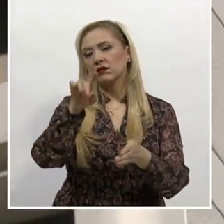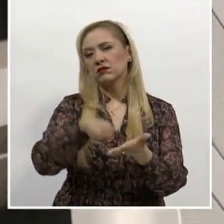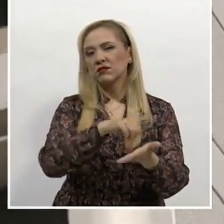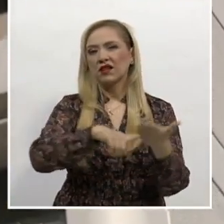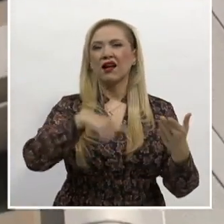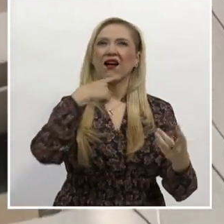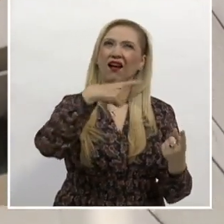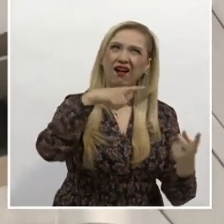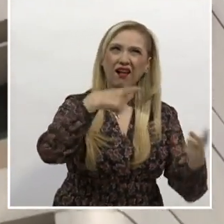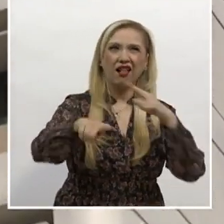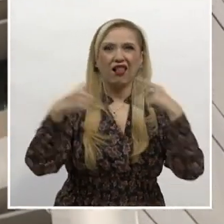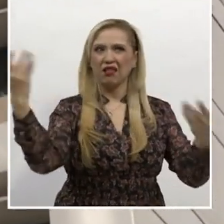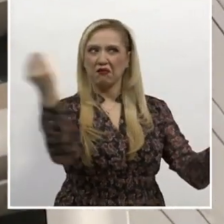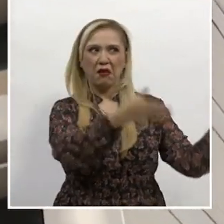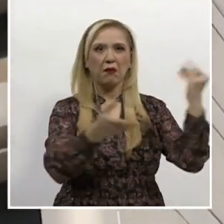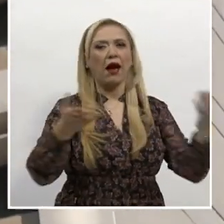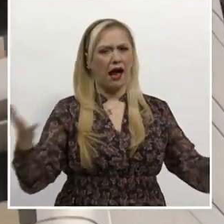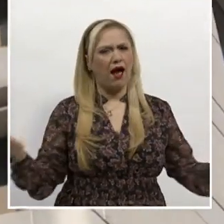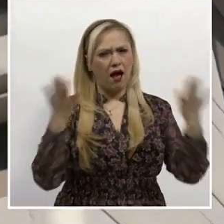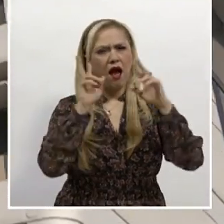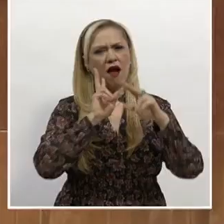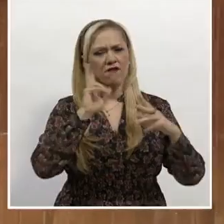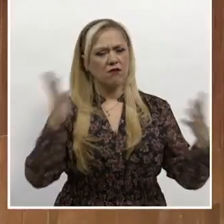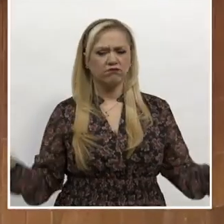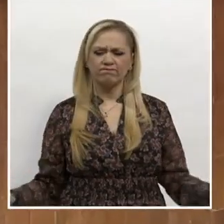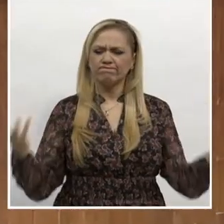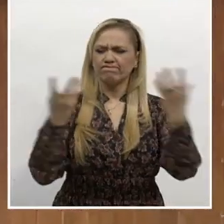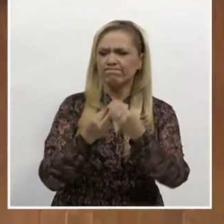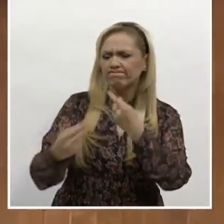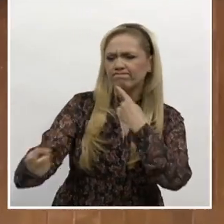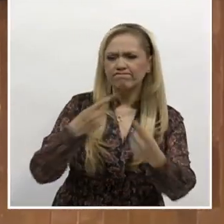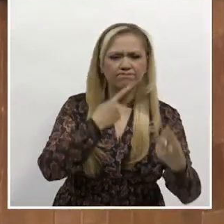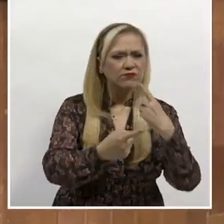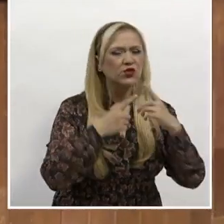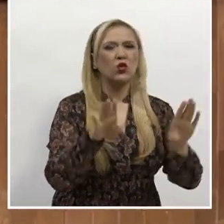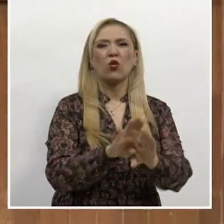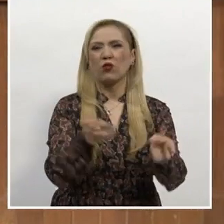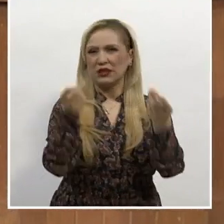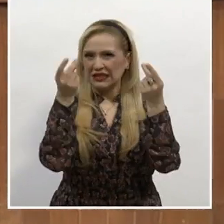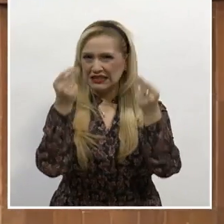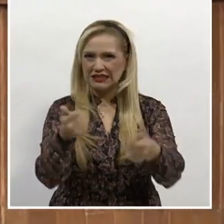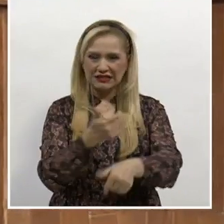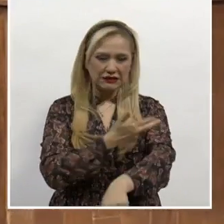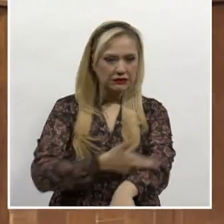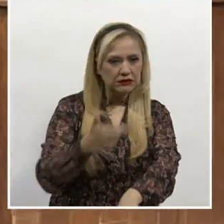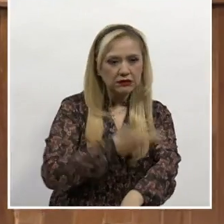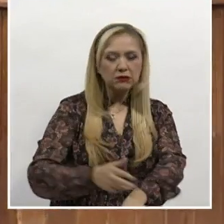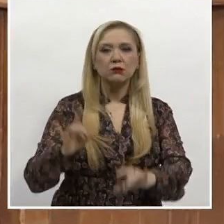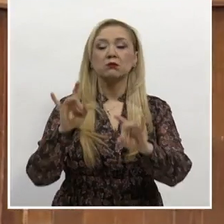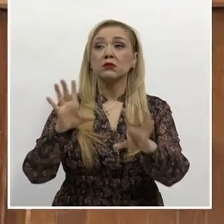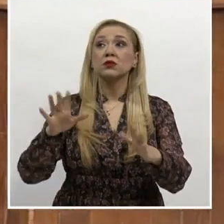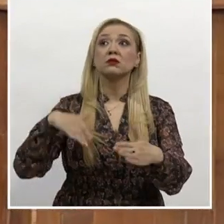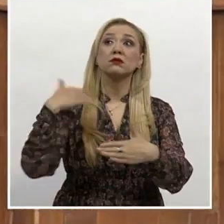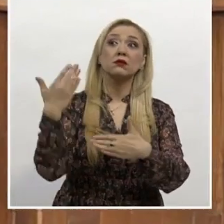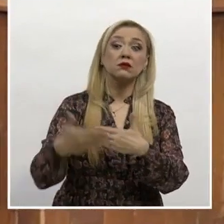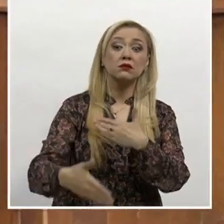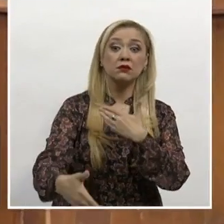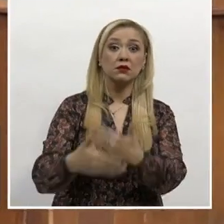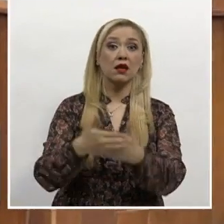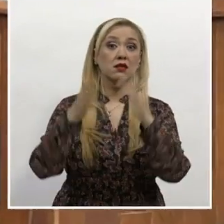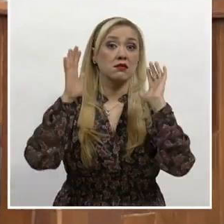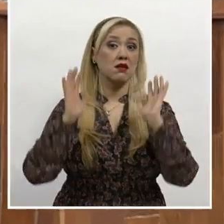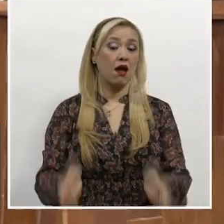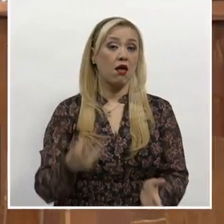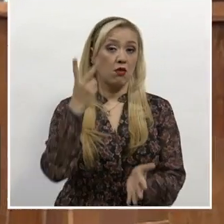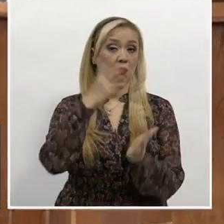Quejas y Denuncias. Tras una reunión de trabajo, acordaron estrategias para agilizar las labores institucionales con miras al proceso electoral federal